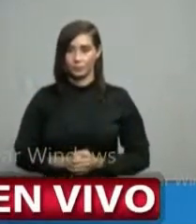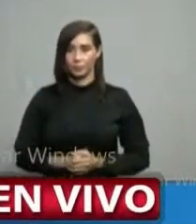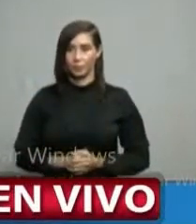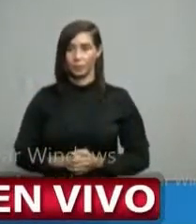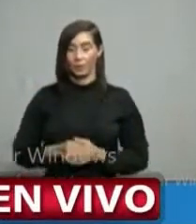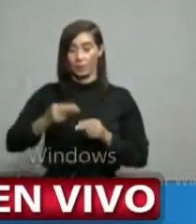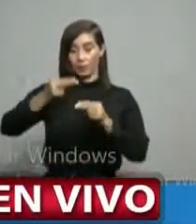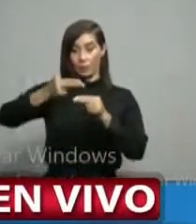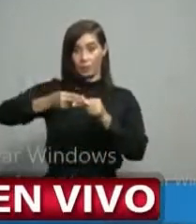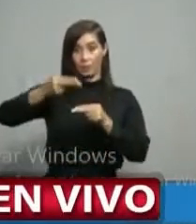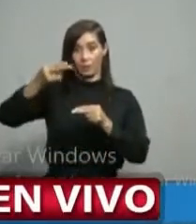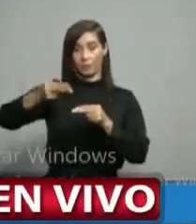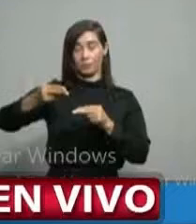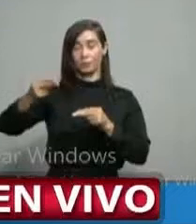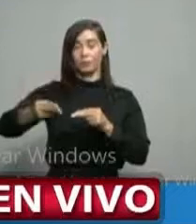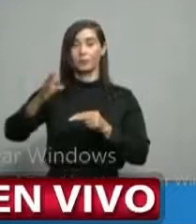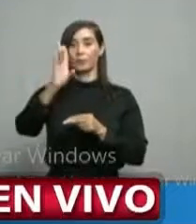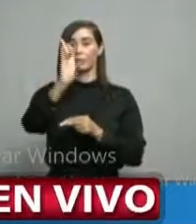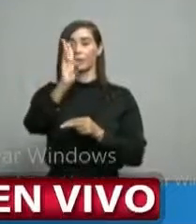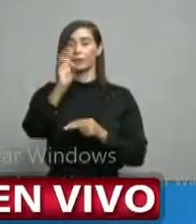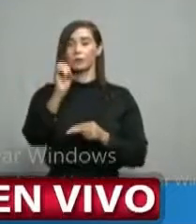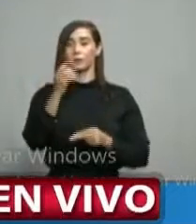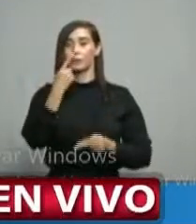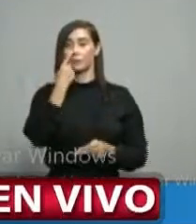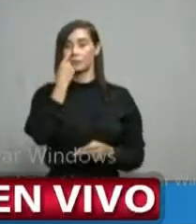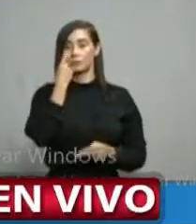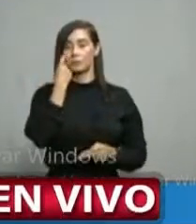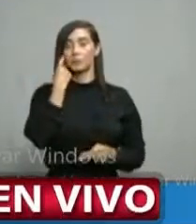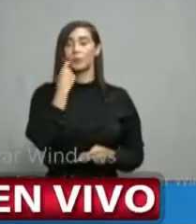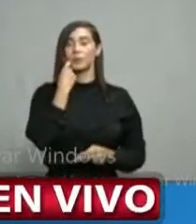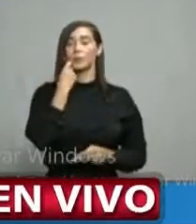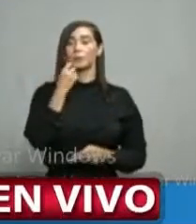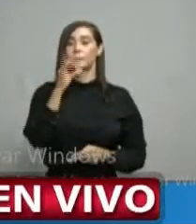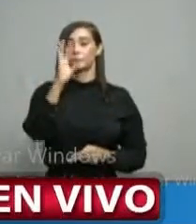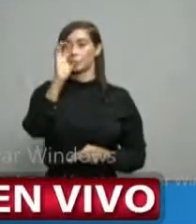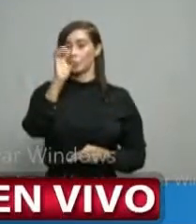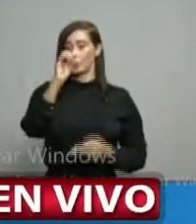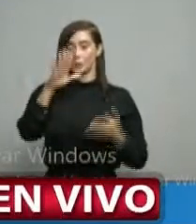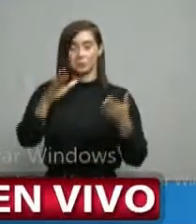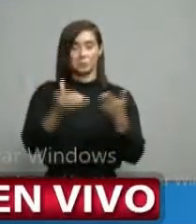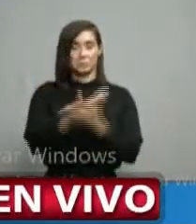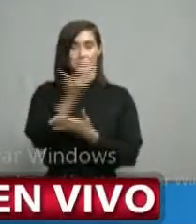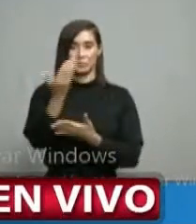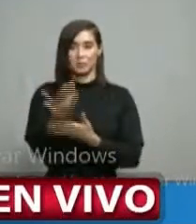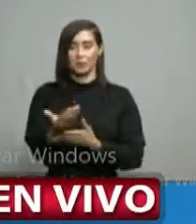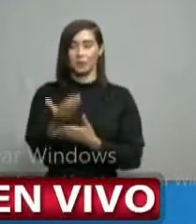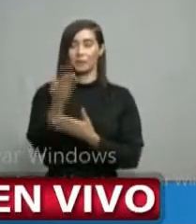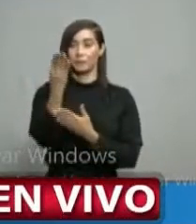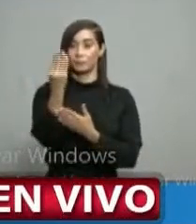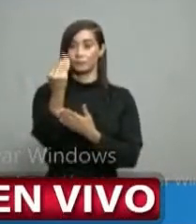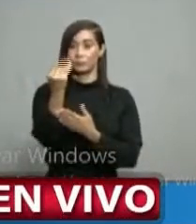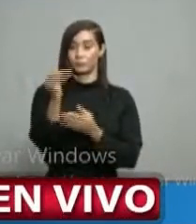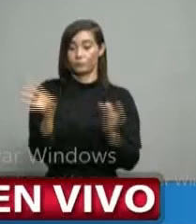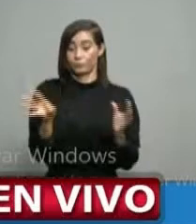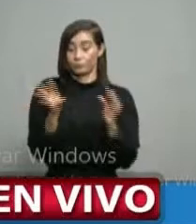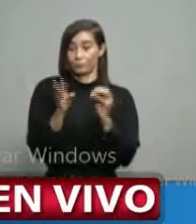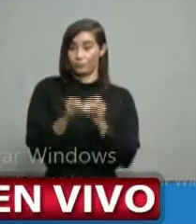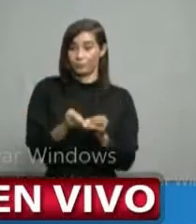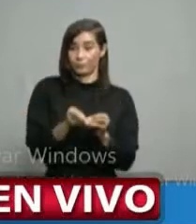Atomayor, 70 pruebas realizadas, 0 casos nuevos, 14